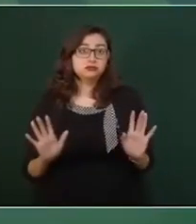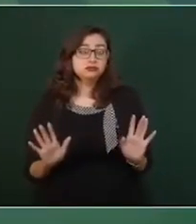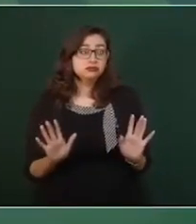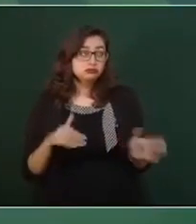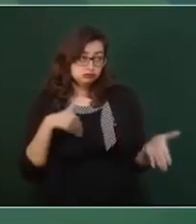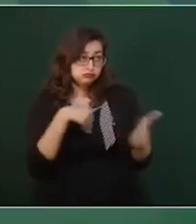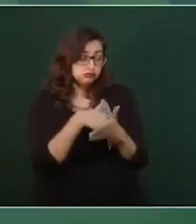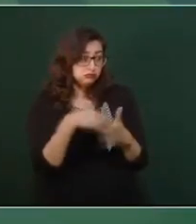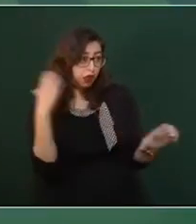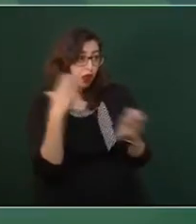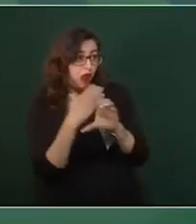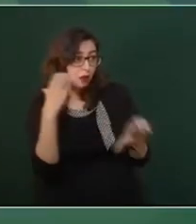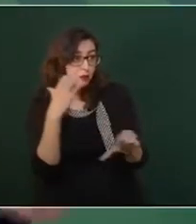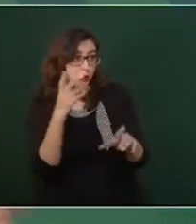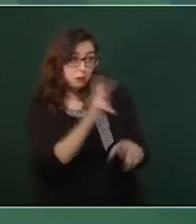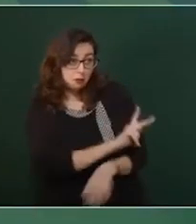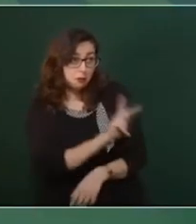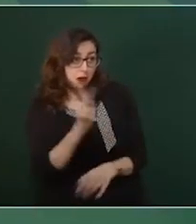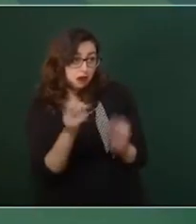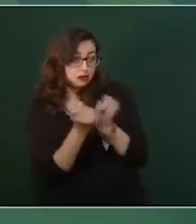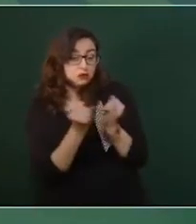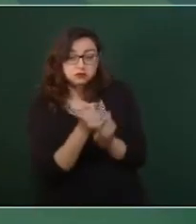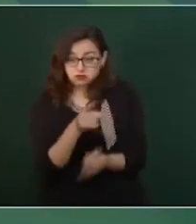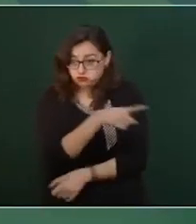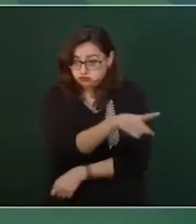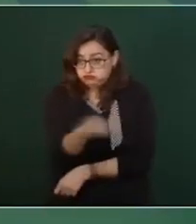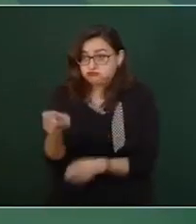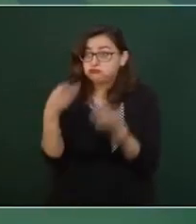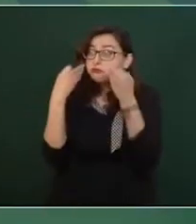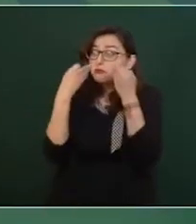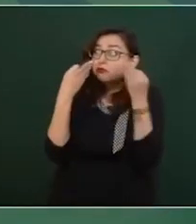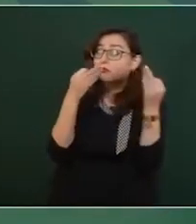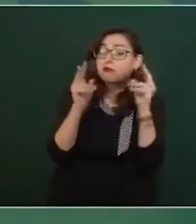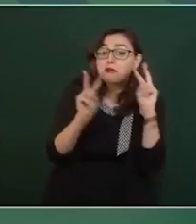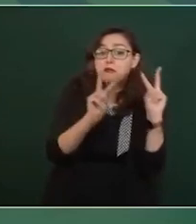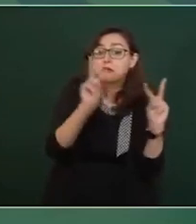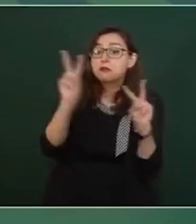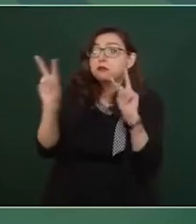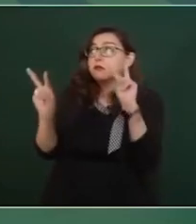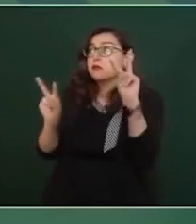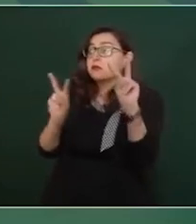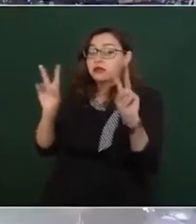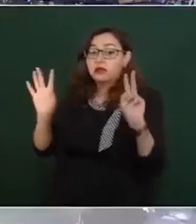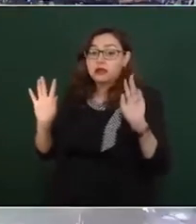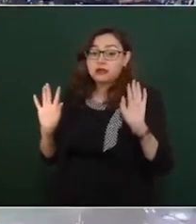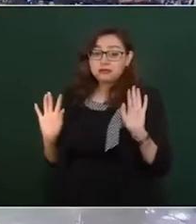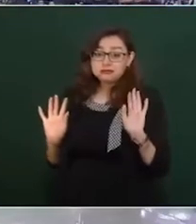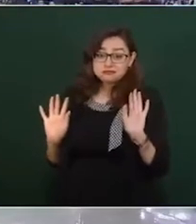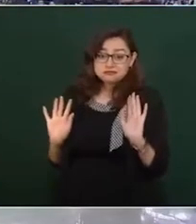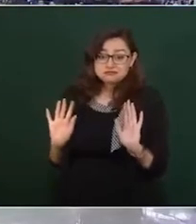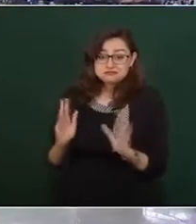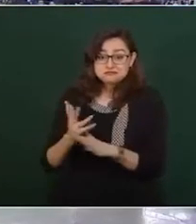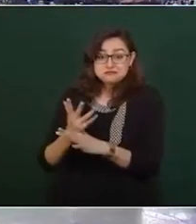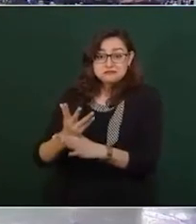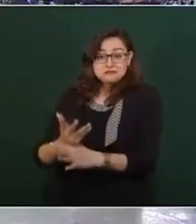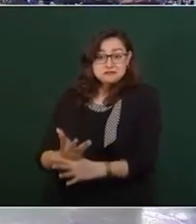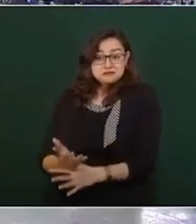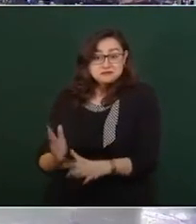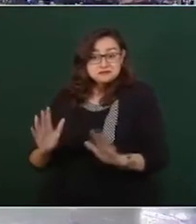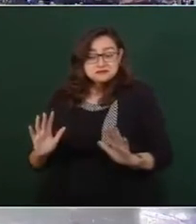lo van a poder constatar el día de hoy y todos los mexicanos.